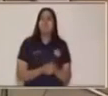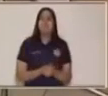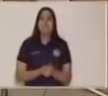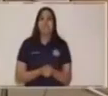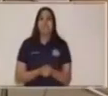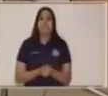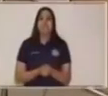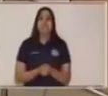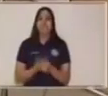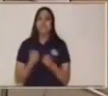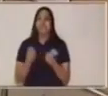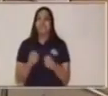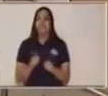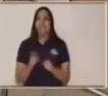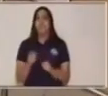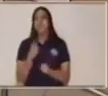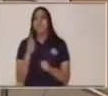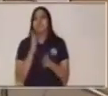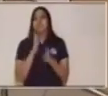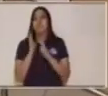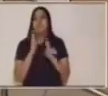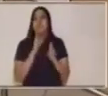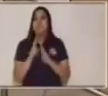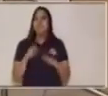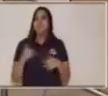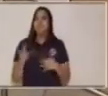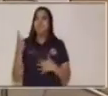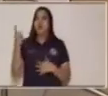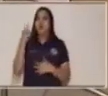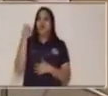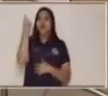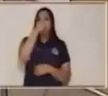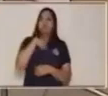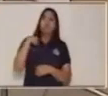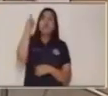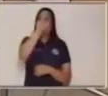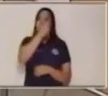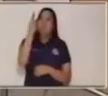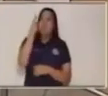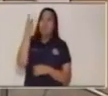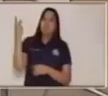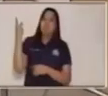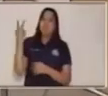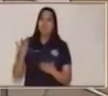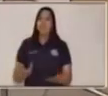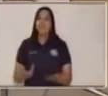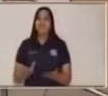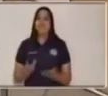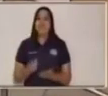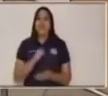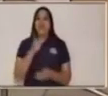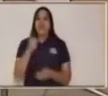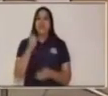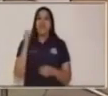algo relacionado con estas caritas de aquí y con esta piecita